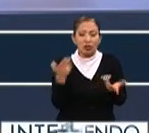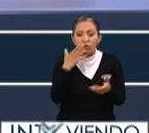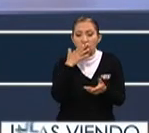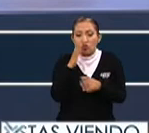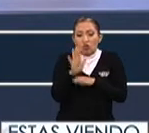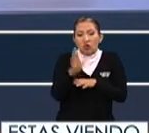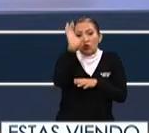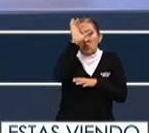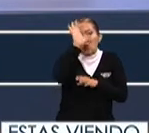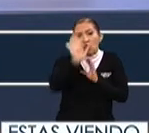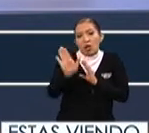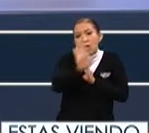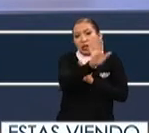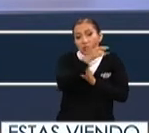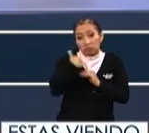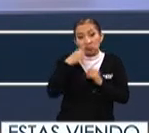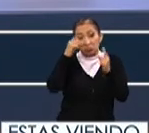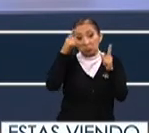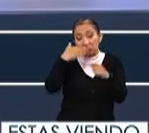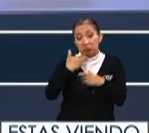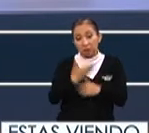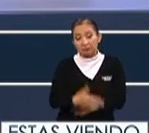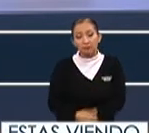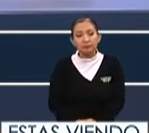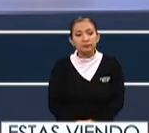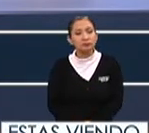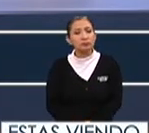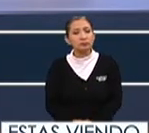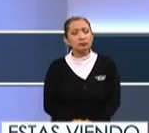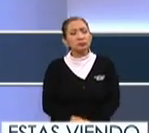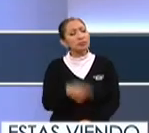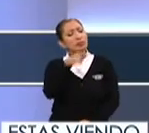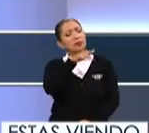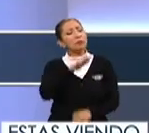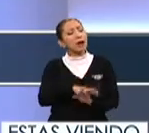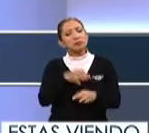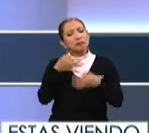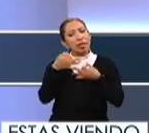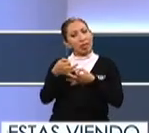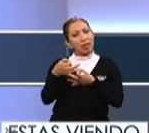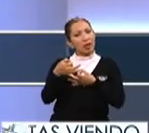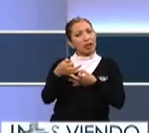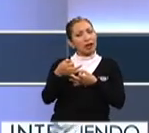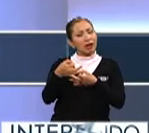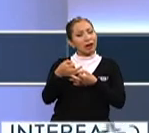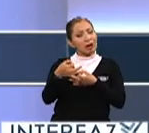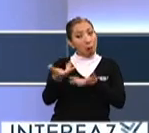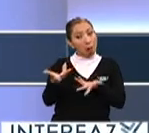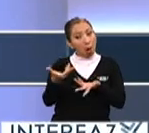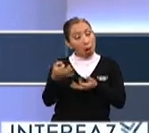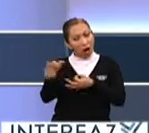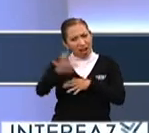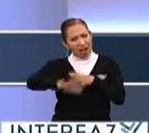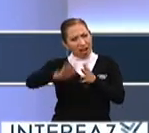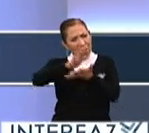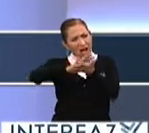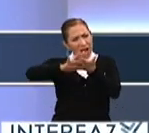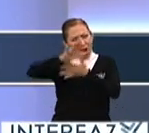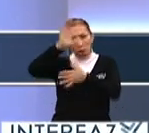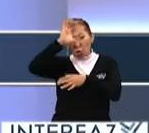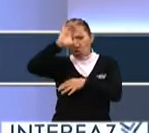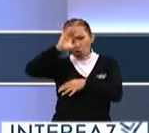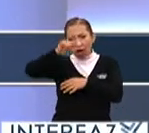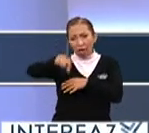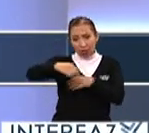propias de nuestra cultura y que ellos lo aprecian ¿Qué fue lo que más te llamó la atención de esa mezcla de culturas?